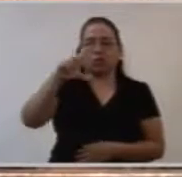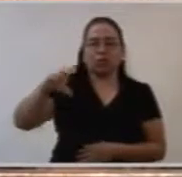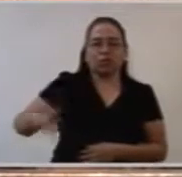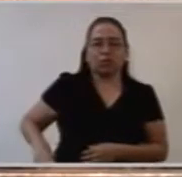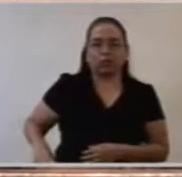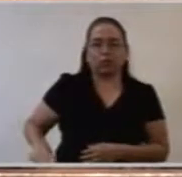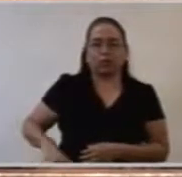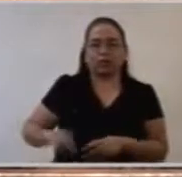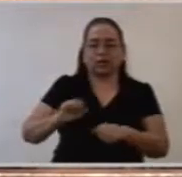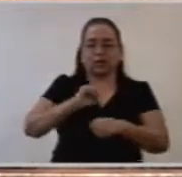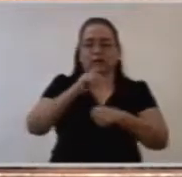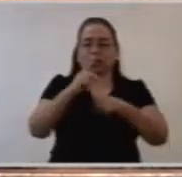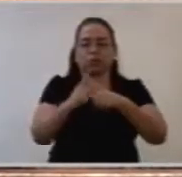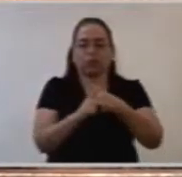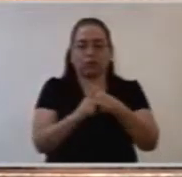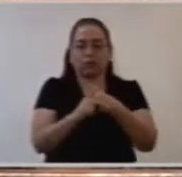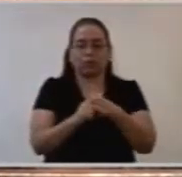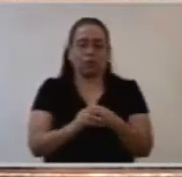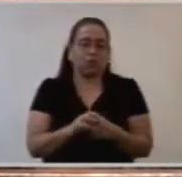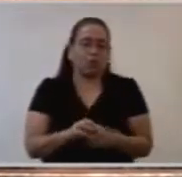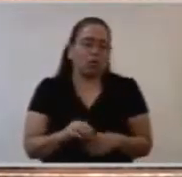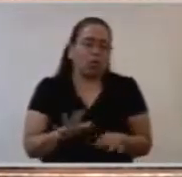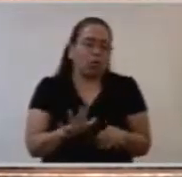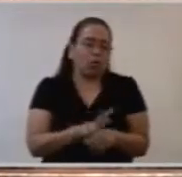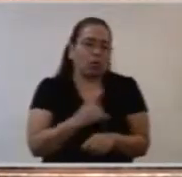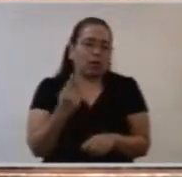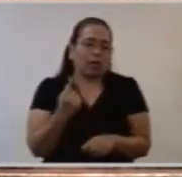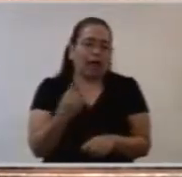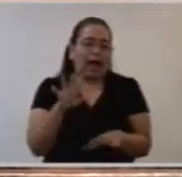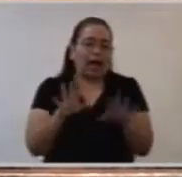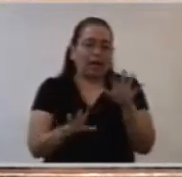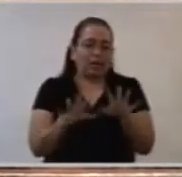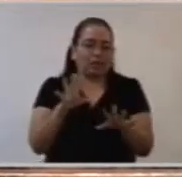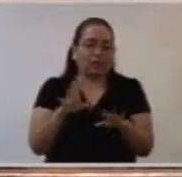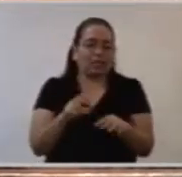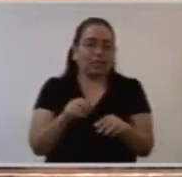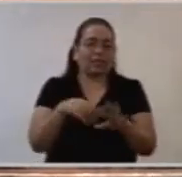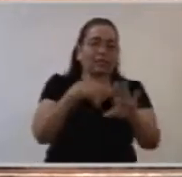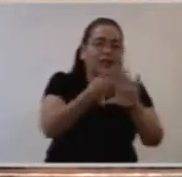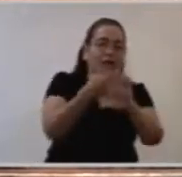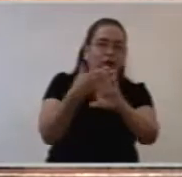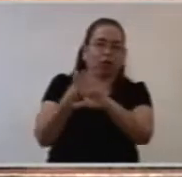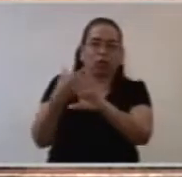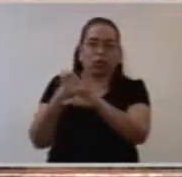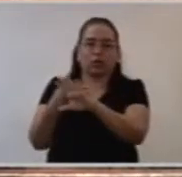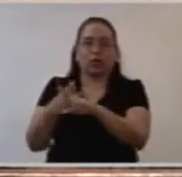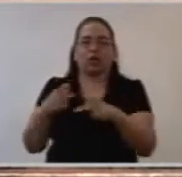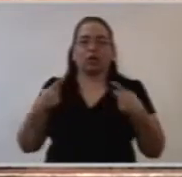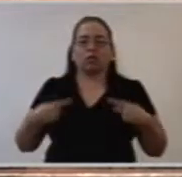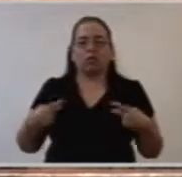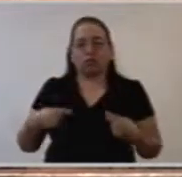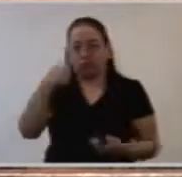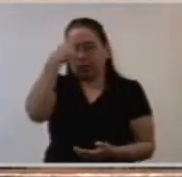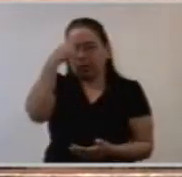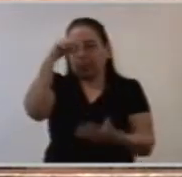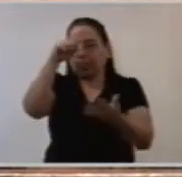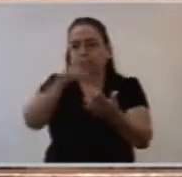persecución, ha habido también ese acercamiento